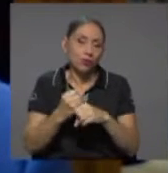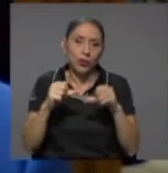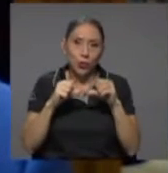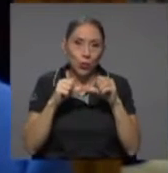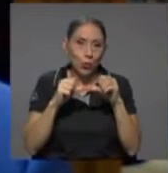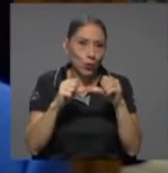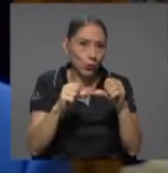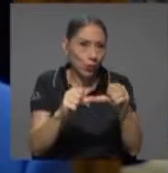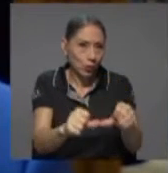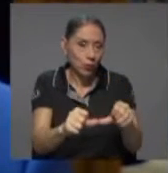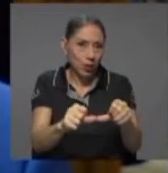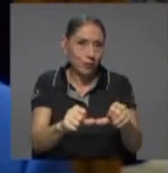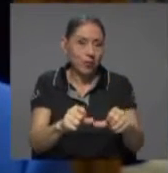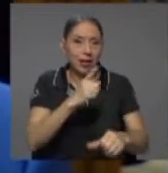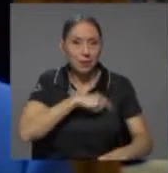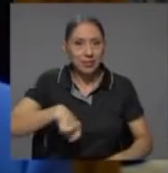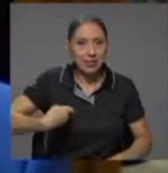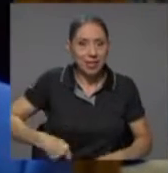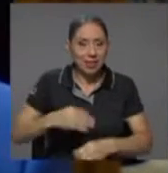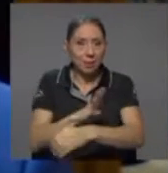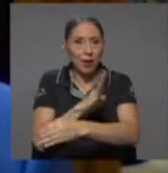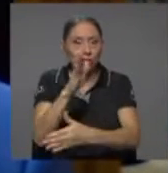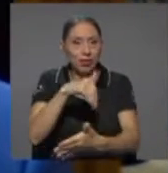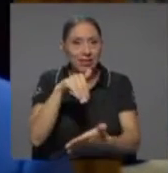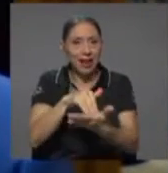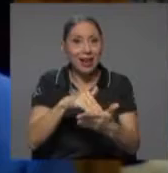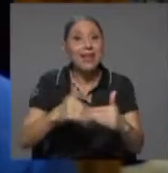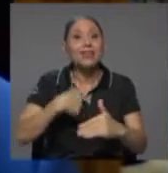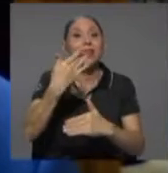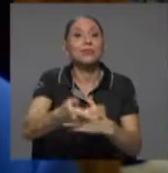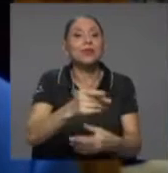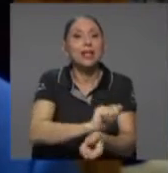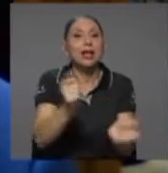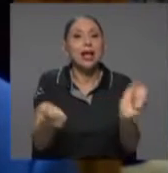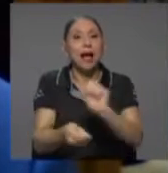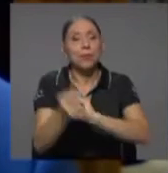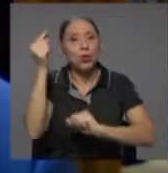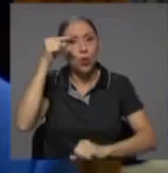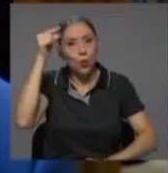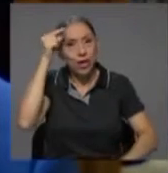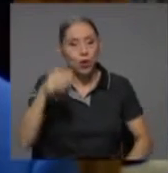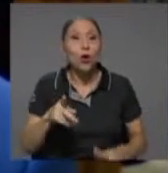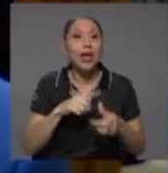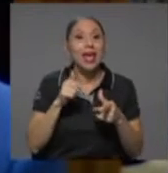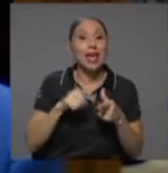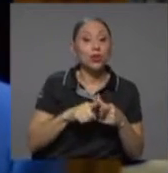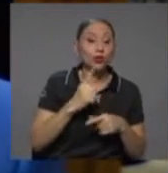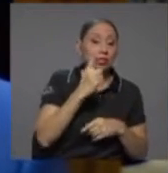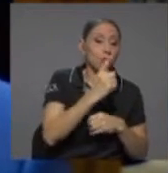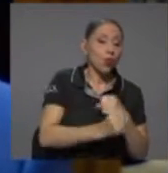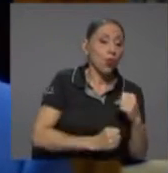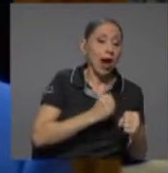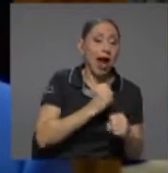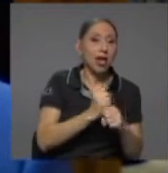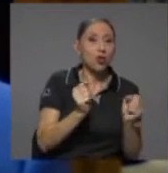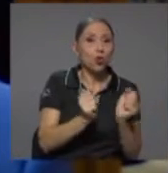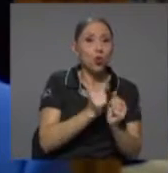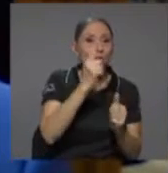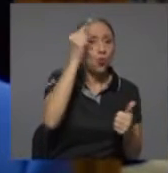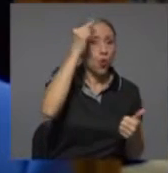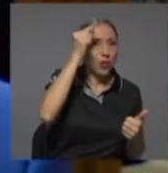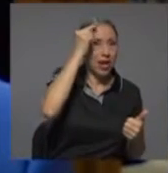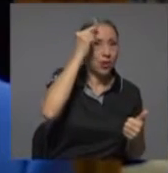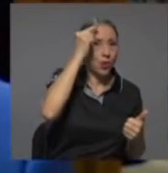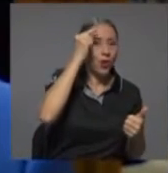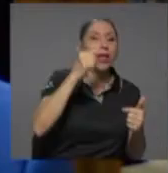una determinada administración de gobierno. Entonces quedaría un año con un gobierno y tres años con el siguiente